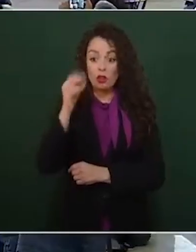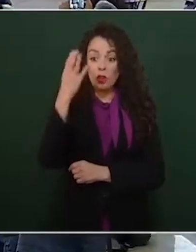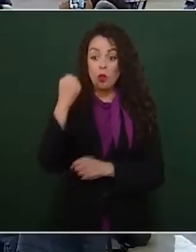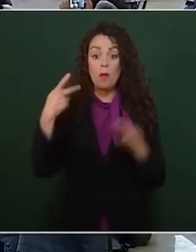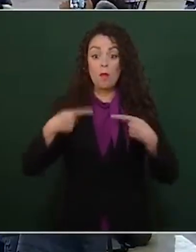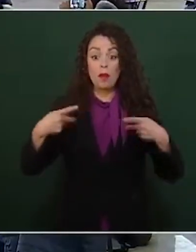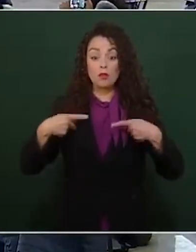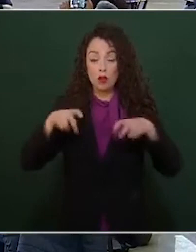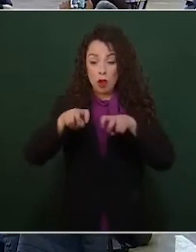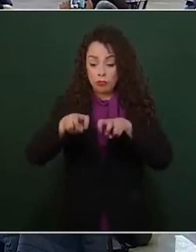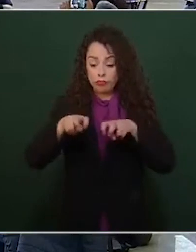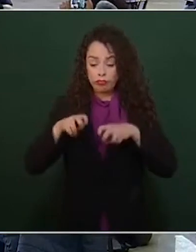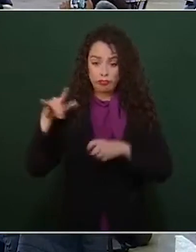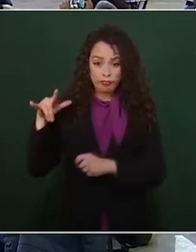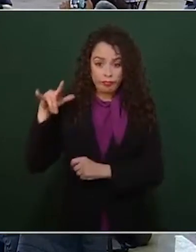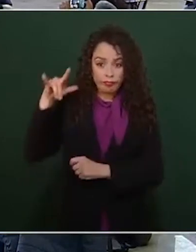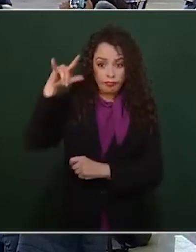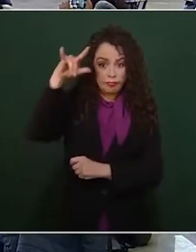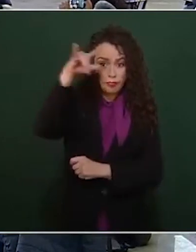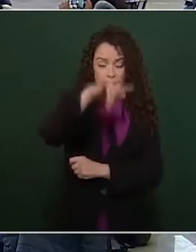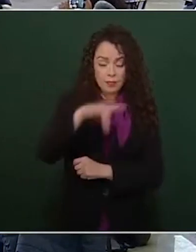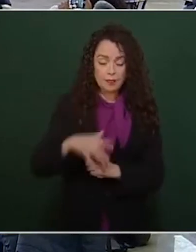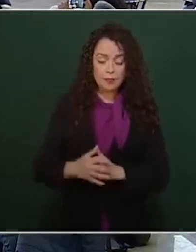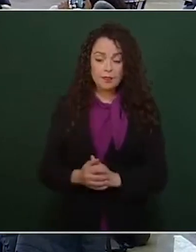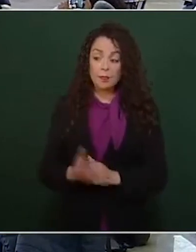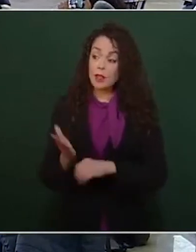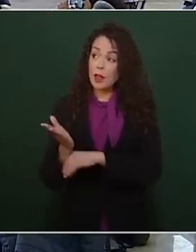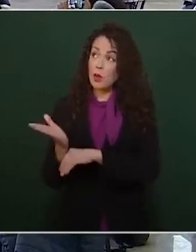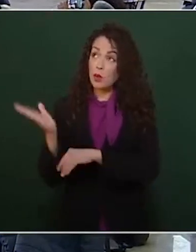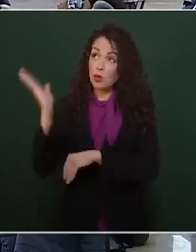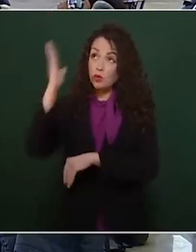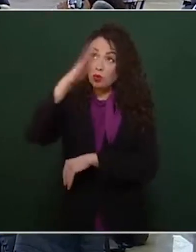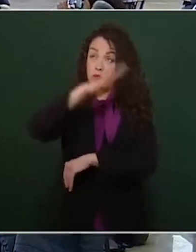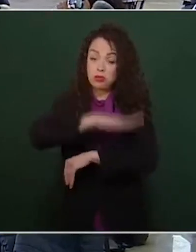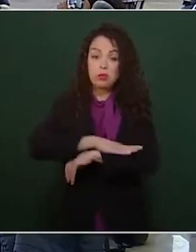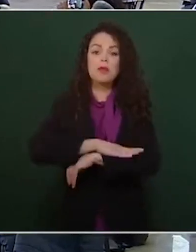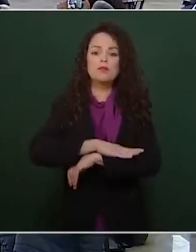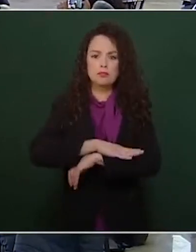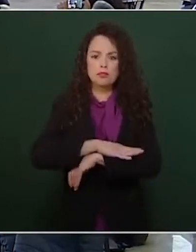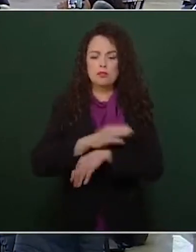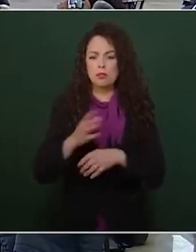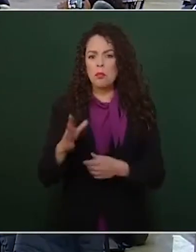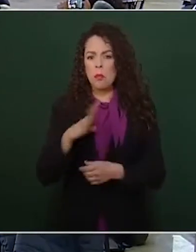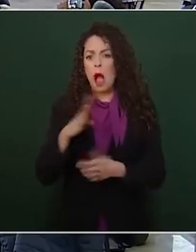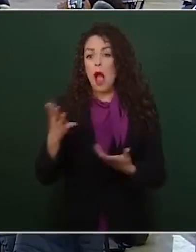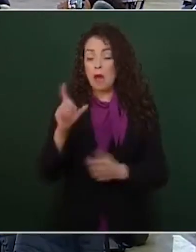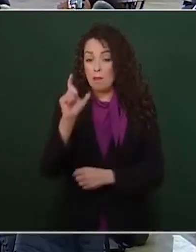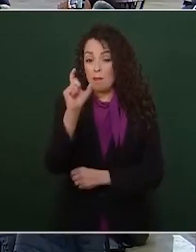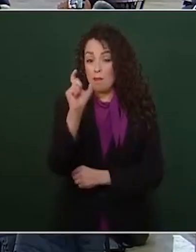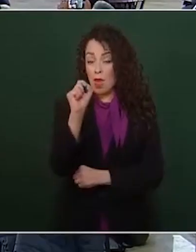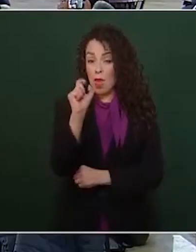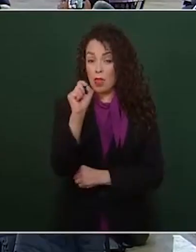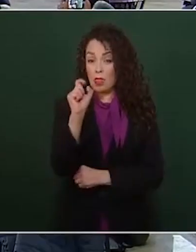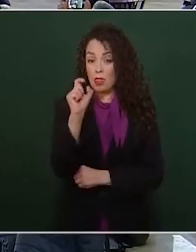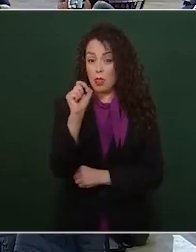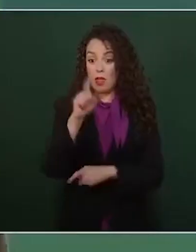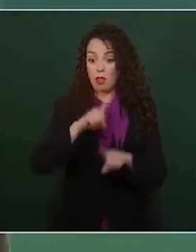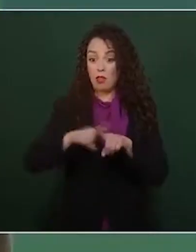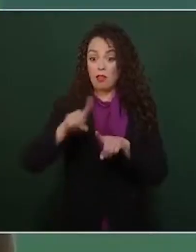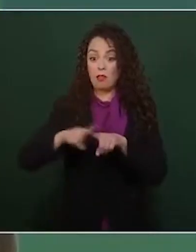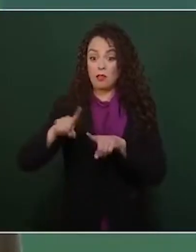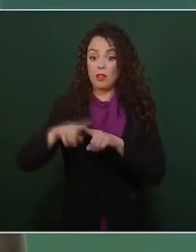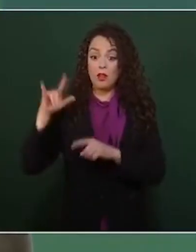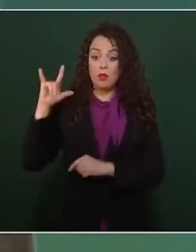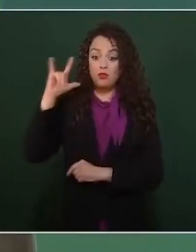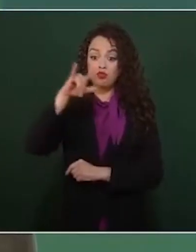todo el transcurso del día tendremos 20 operaciones aéreas ya en este